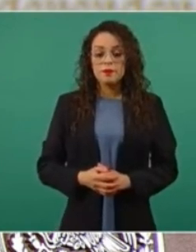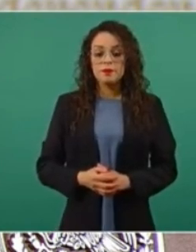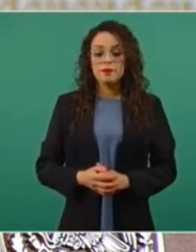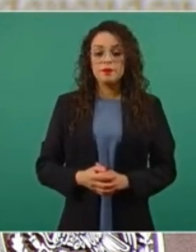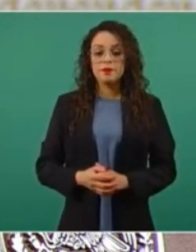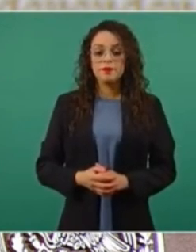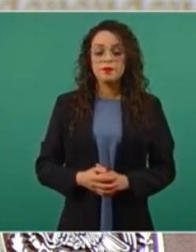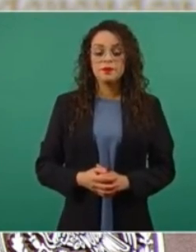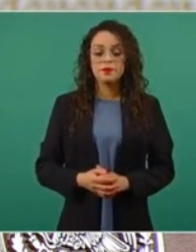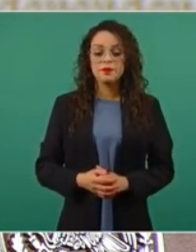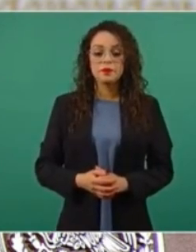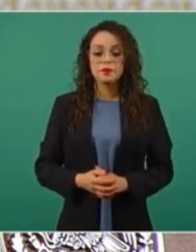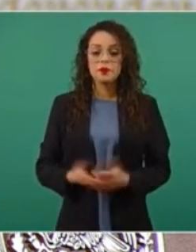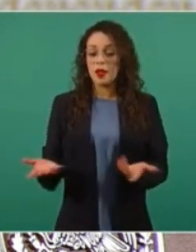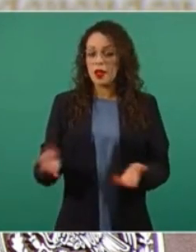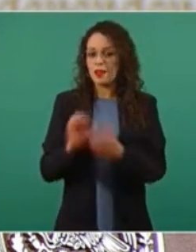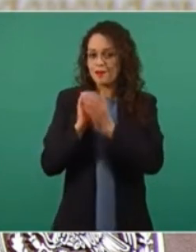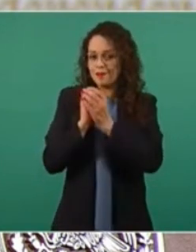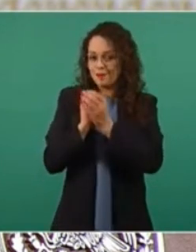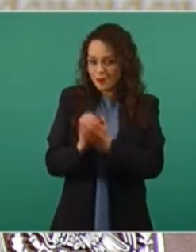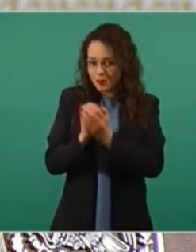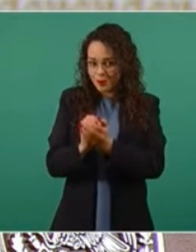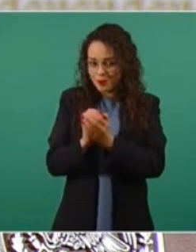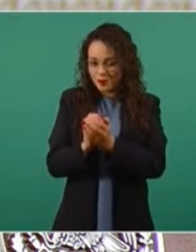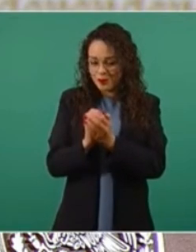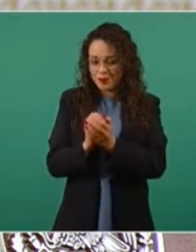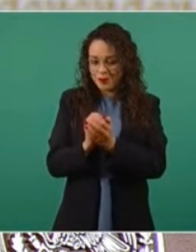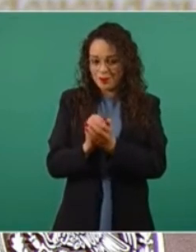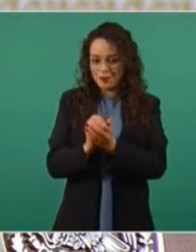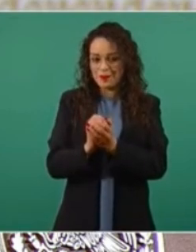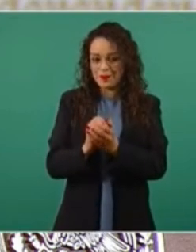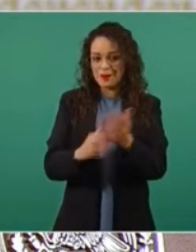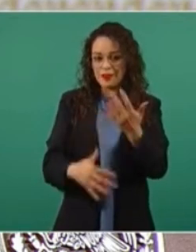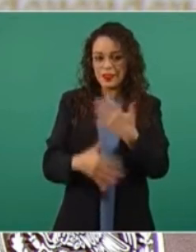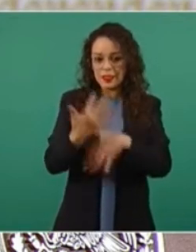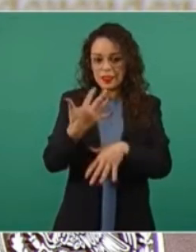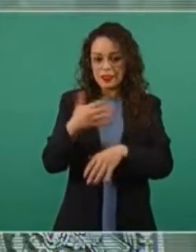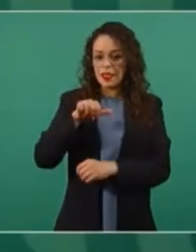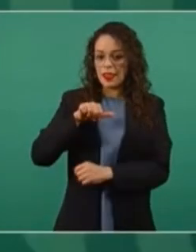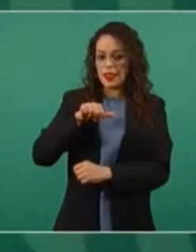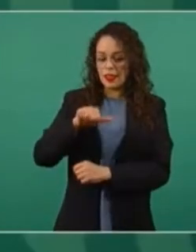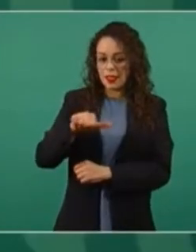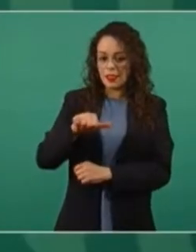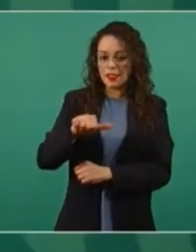La rifa o sorteo del 15, del 16,